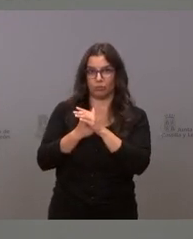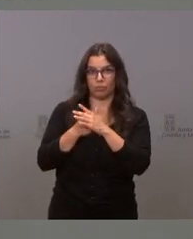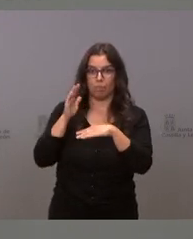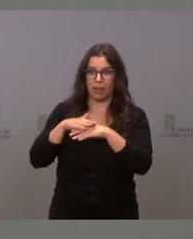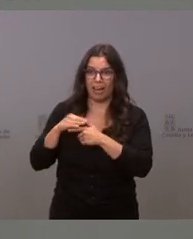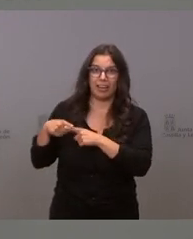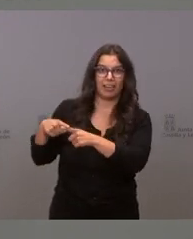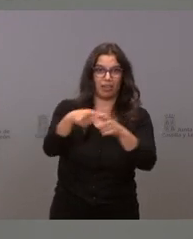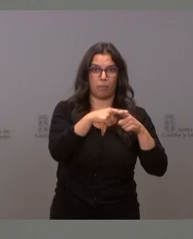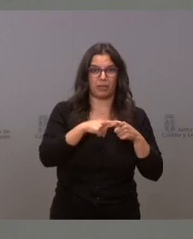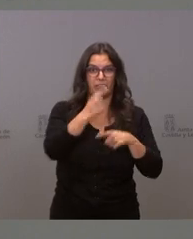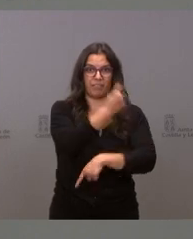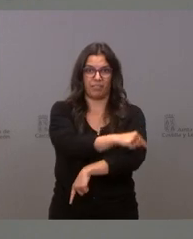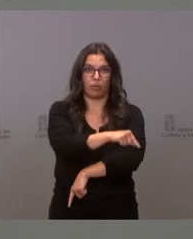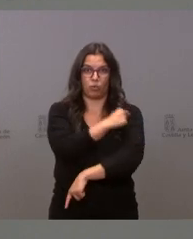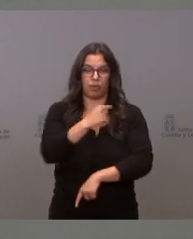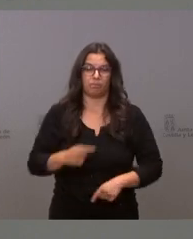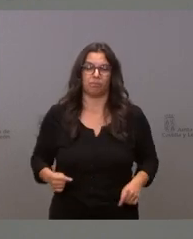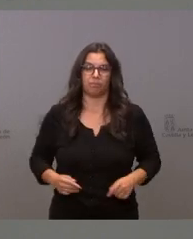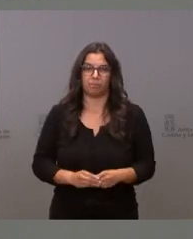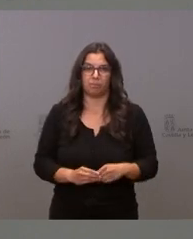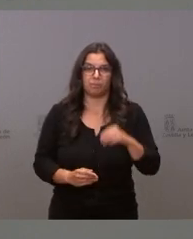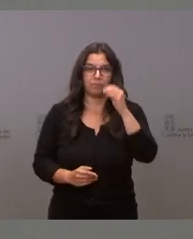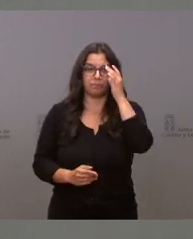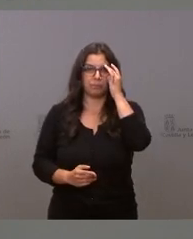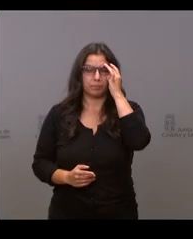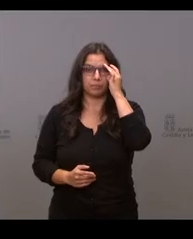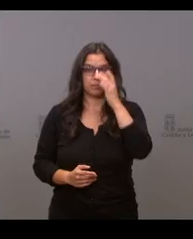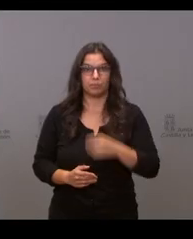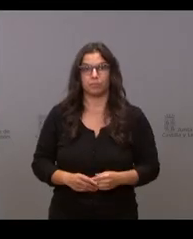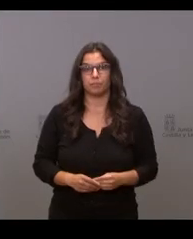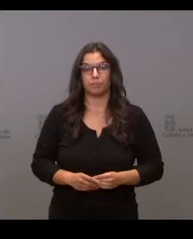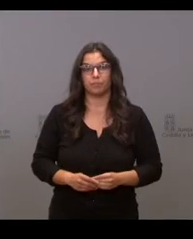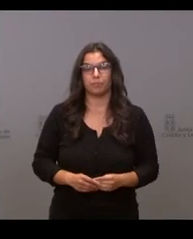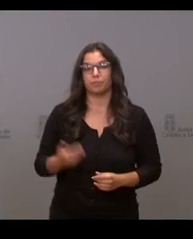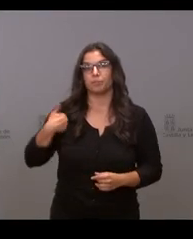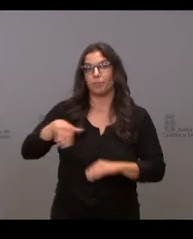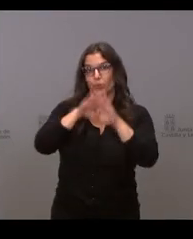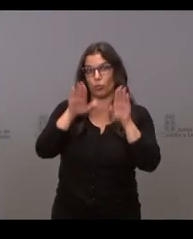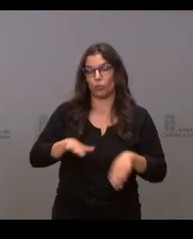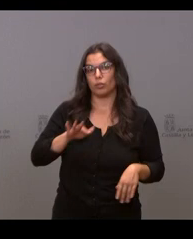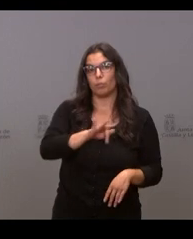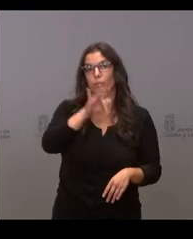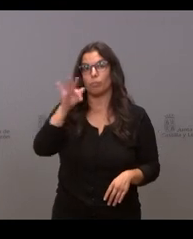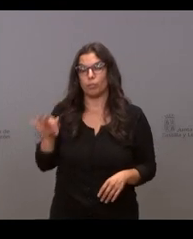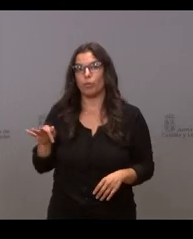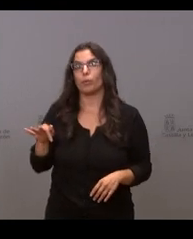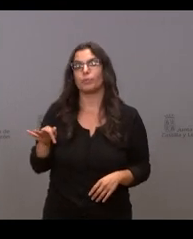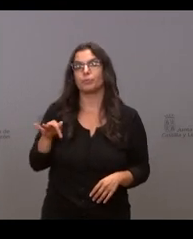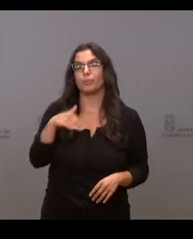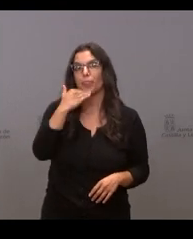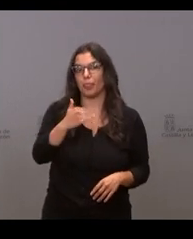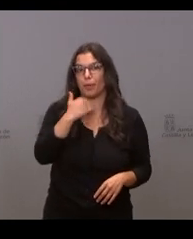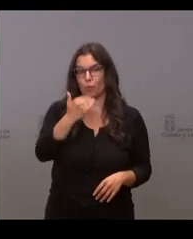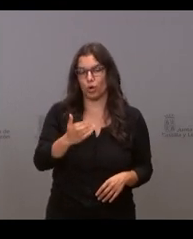de las vacunas para poder acabar esto cuanto antes Pues vamos a cerrar el turno de preguntas de hoy en Zamora